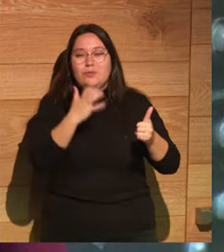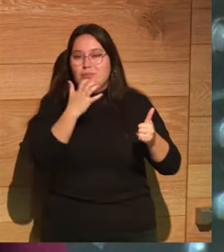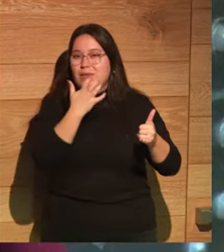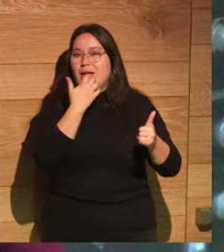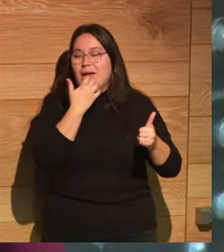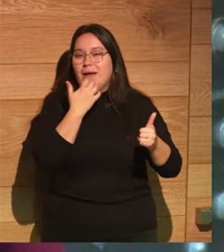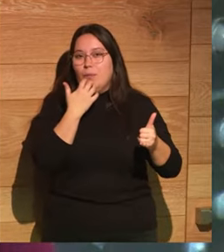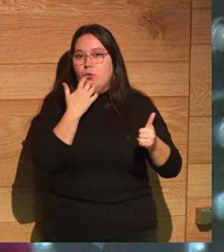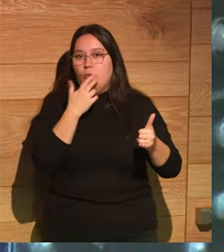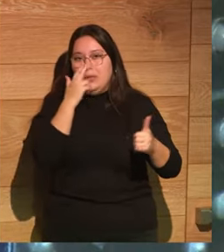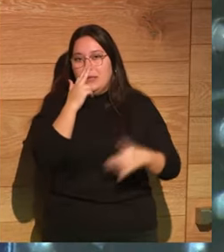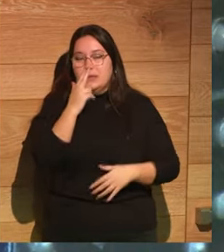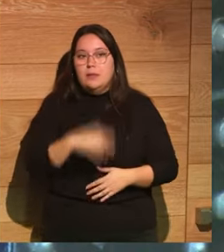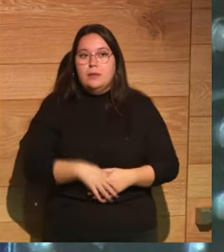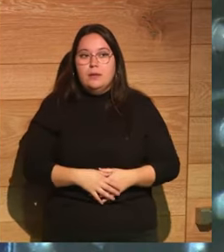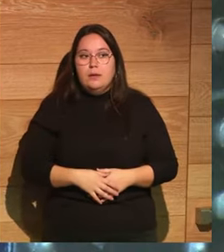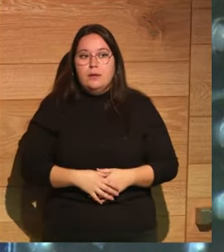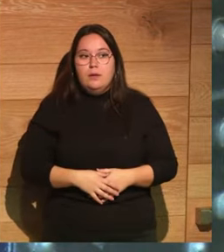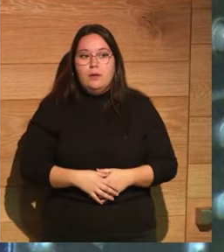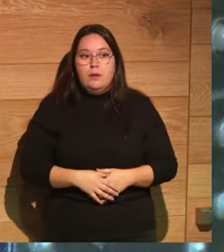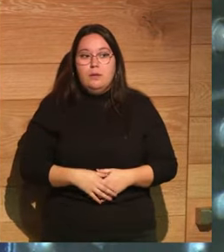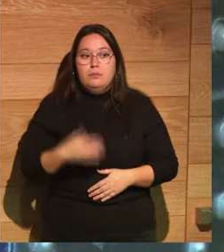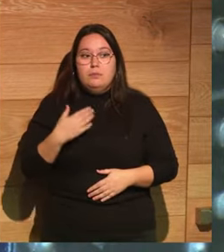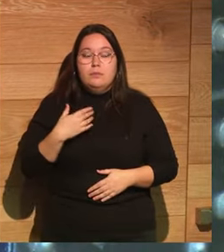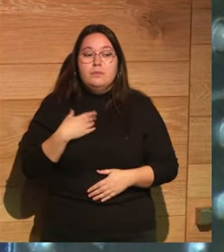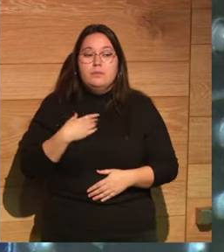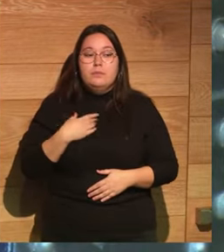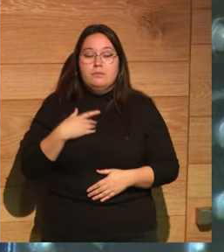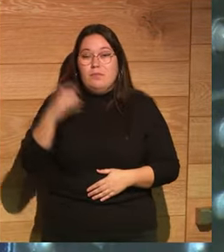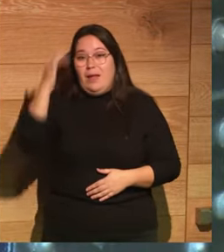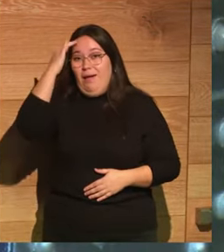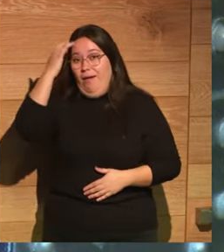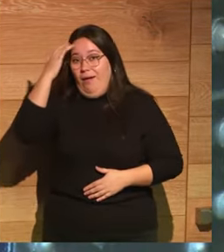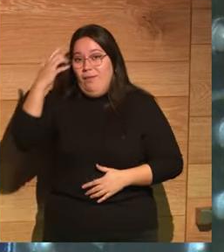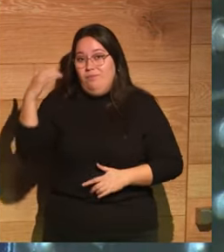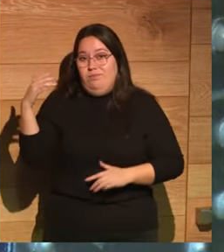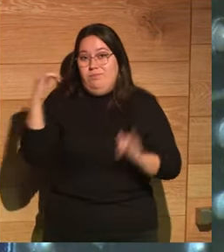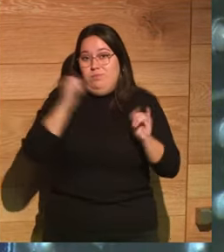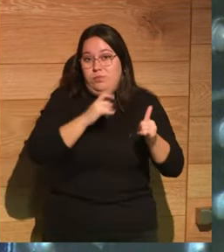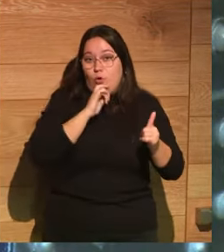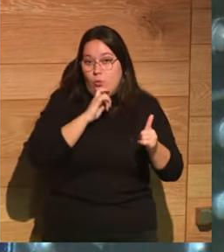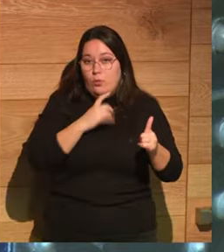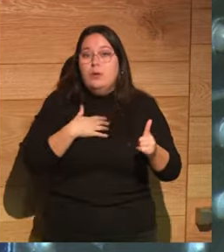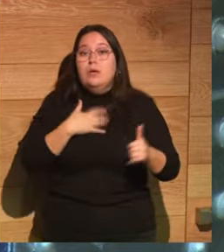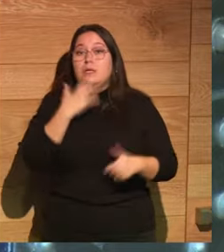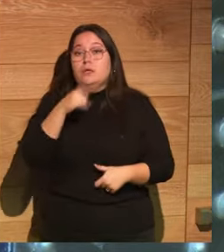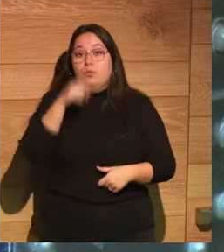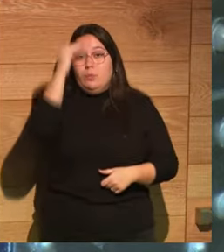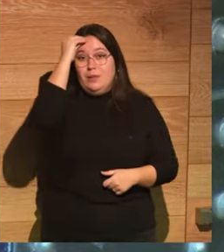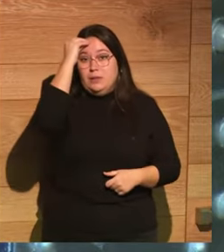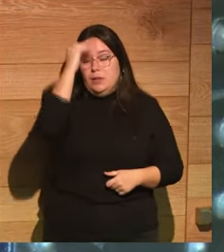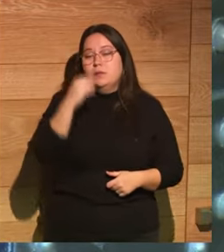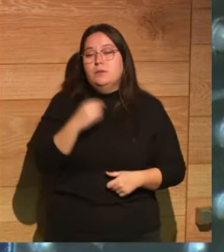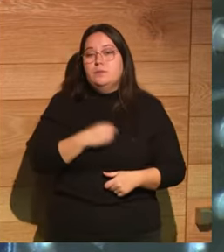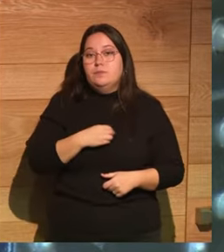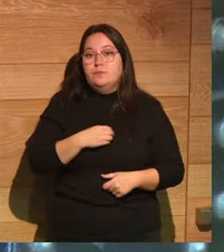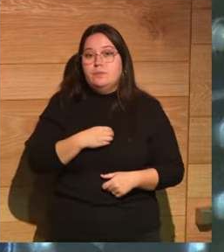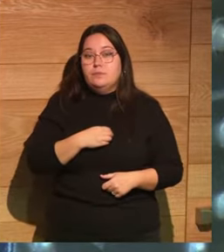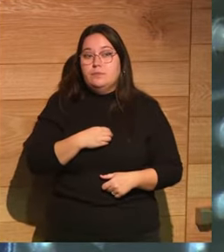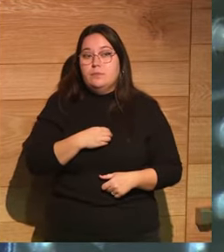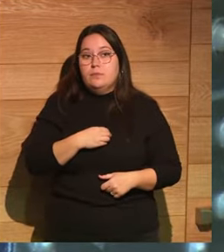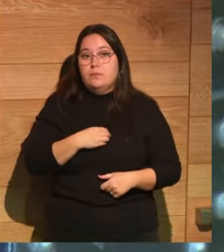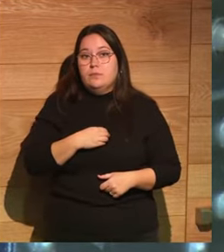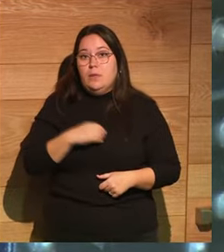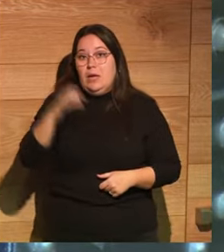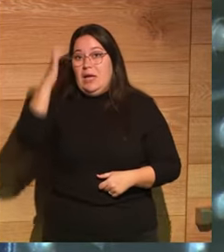interesante a veces de cómo llegan las grandes conspiraciones porque uno piensa a veces hay que juzgar una conspiración por la